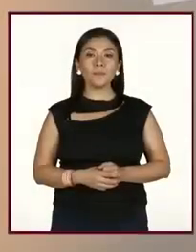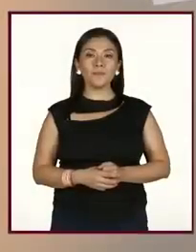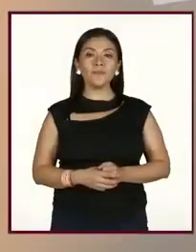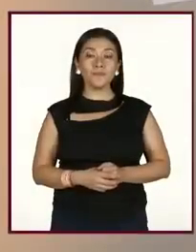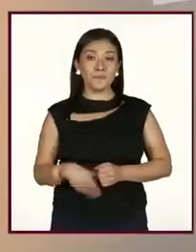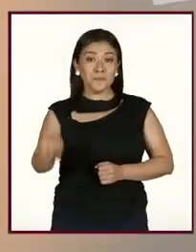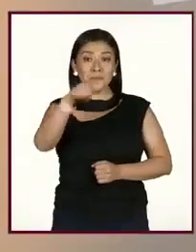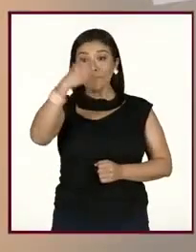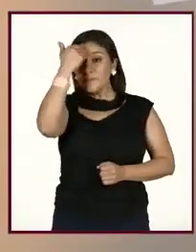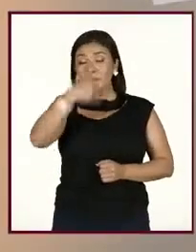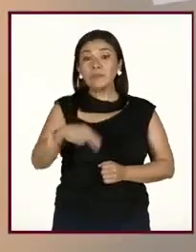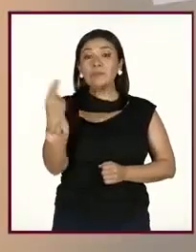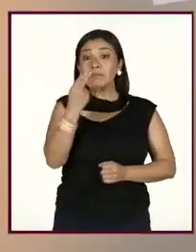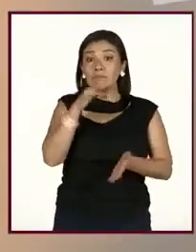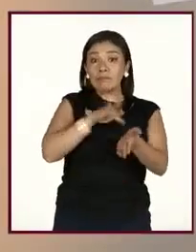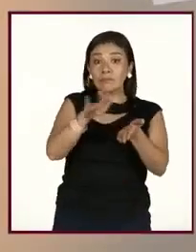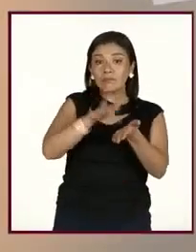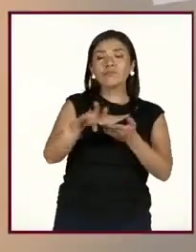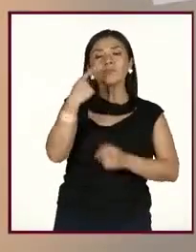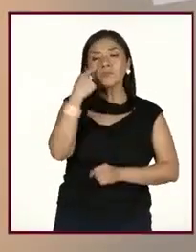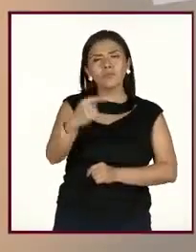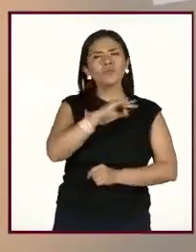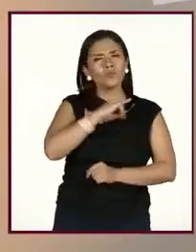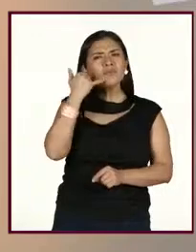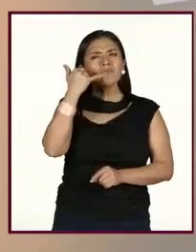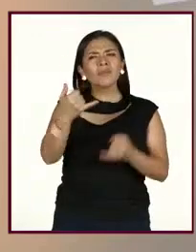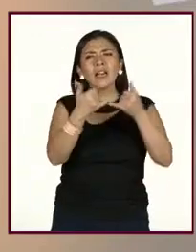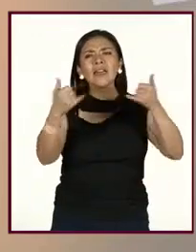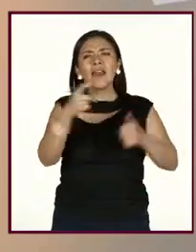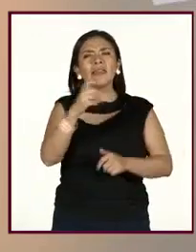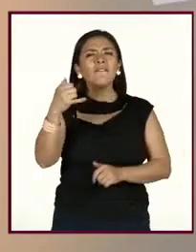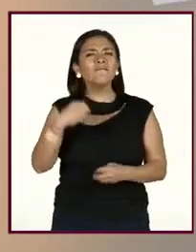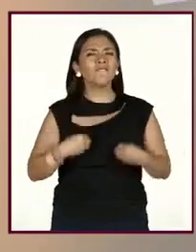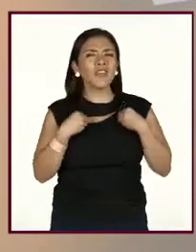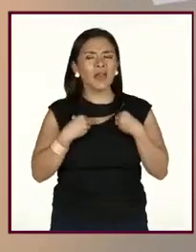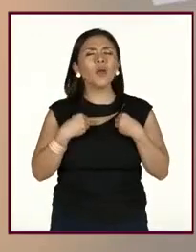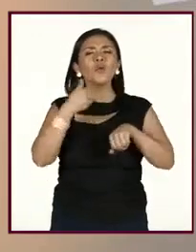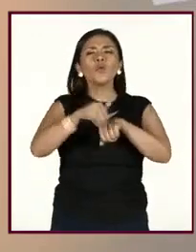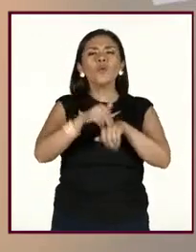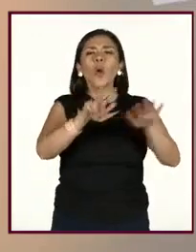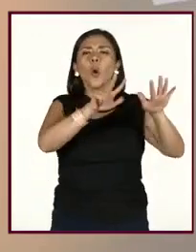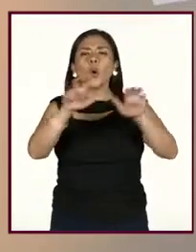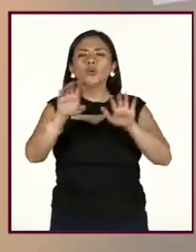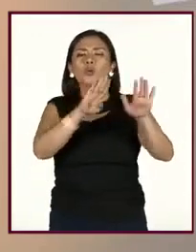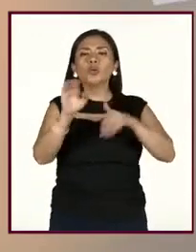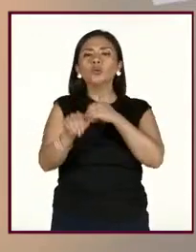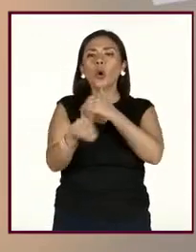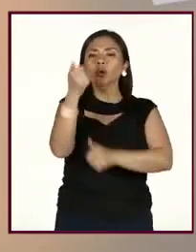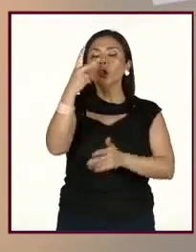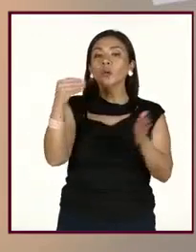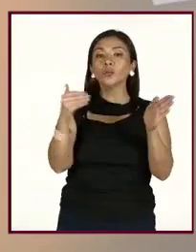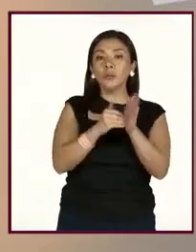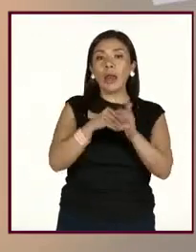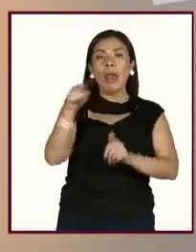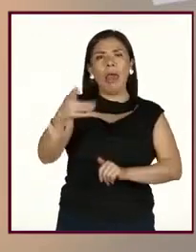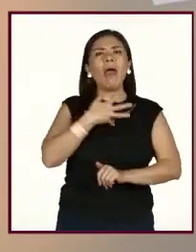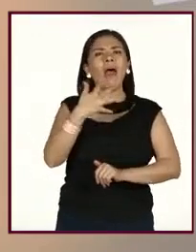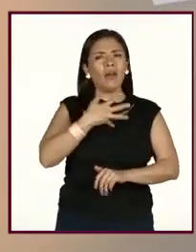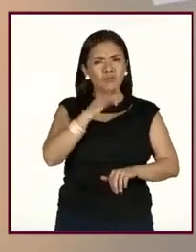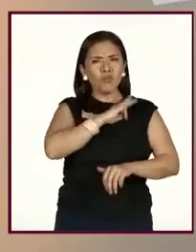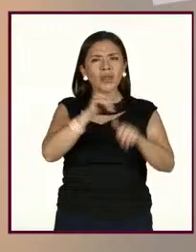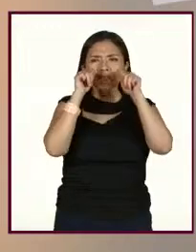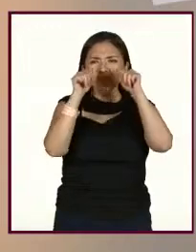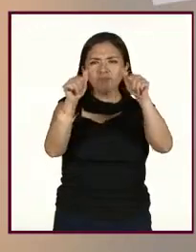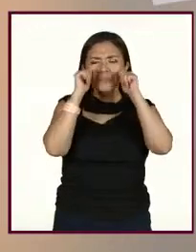Ya lo saben, si necesitan apoyo, recuerden que pueden llamar a la línea de la vida. B.-911-2000. B. Contarán